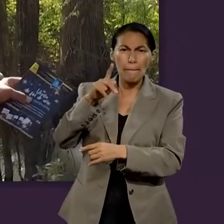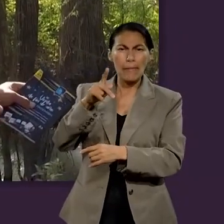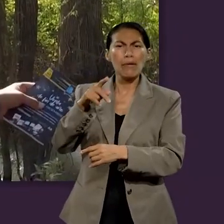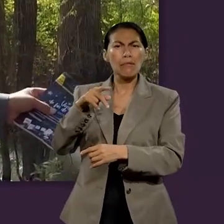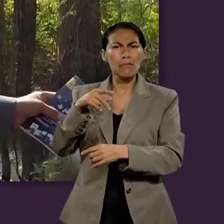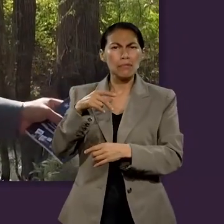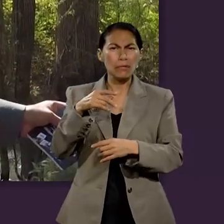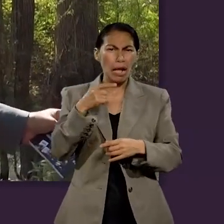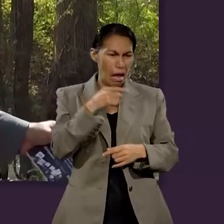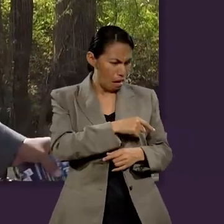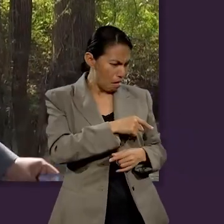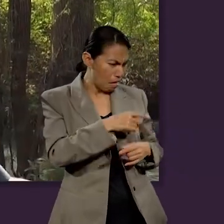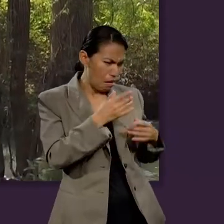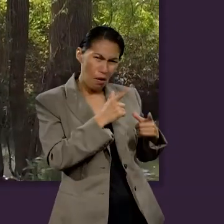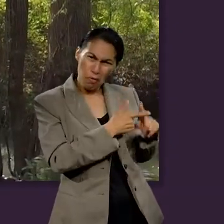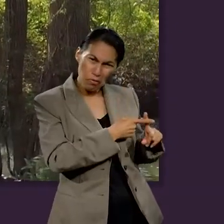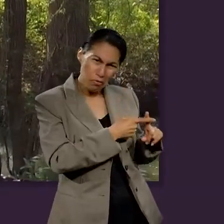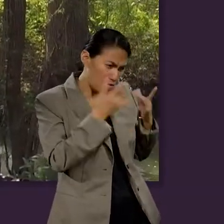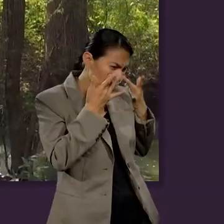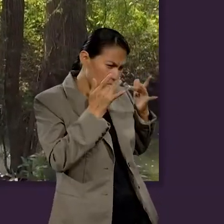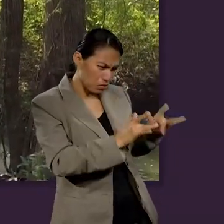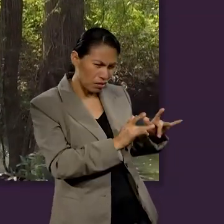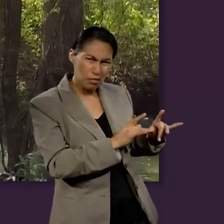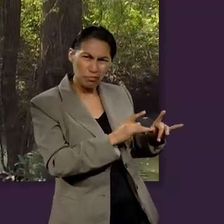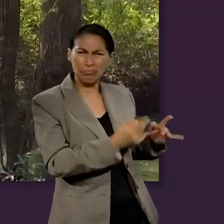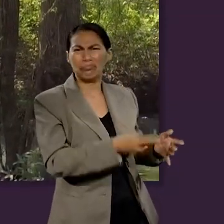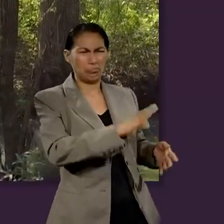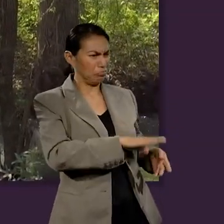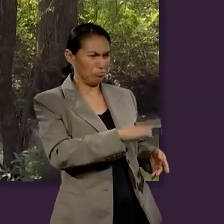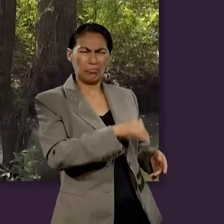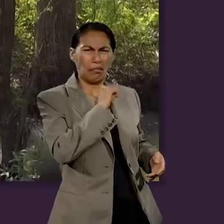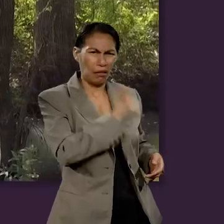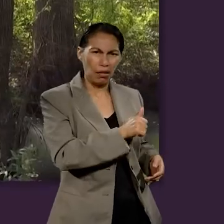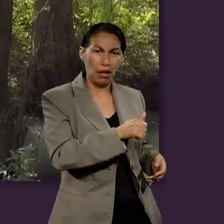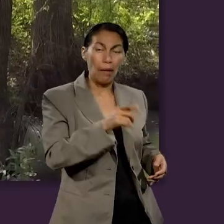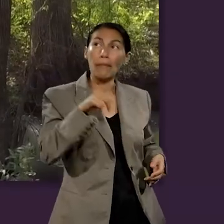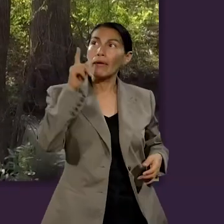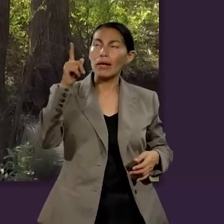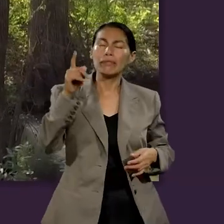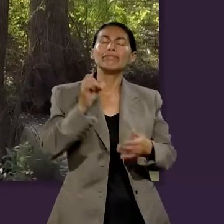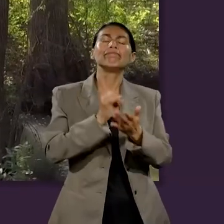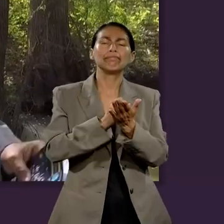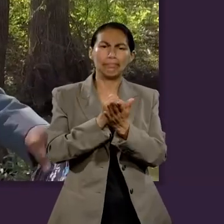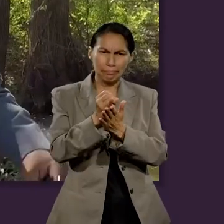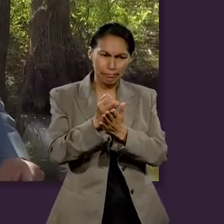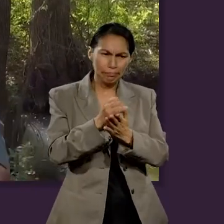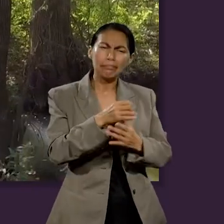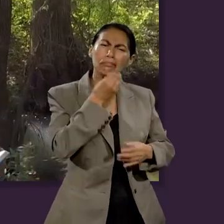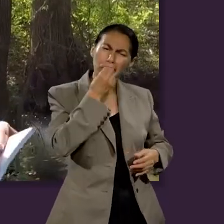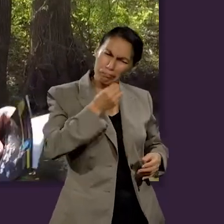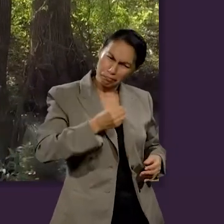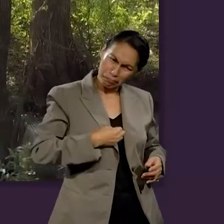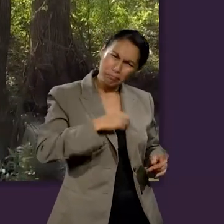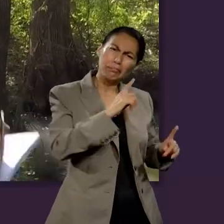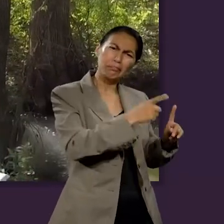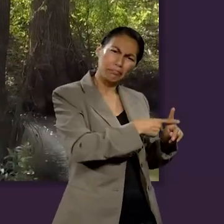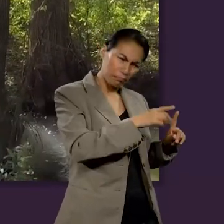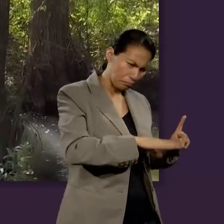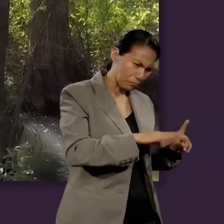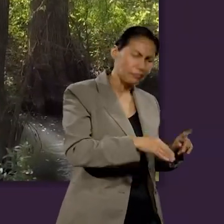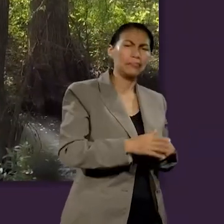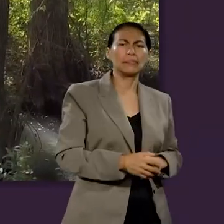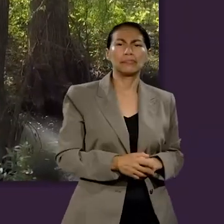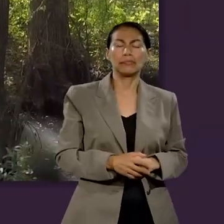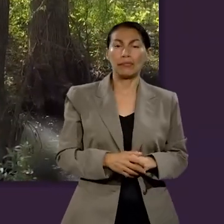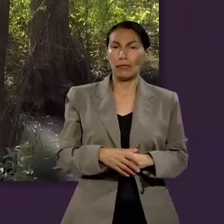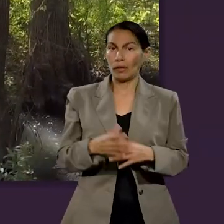allá en el Getsemaní. En el Getsemaní el Señor tuvo una lucha terrible. Él podía en ese momento y el diablo lo tentó para que